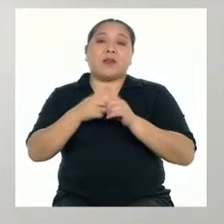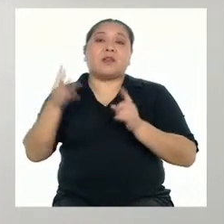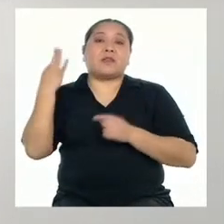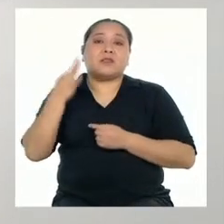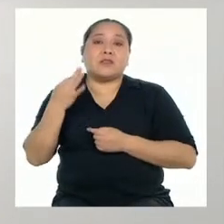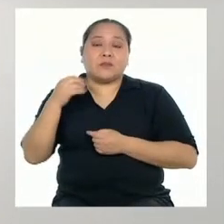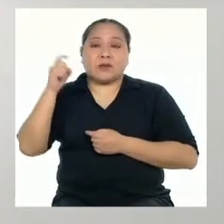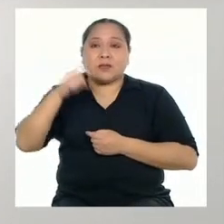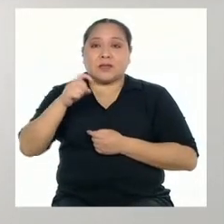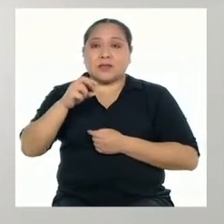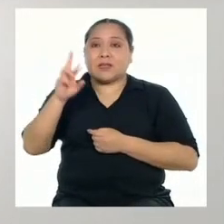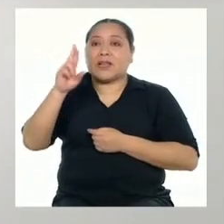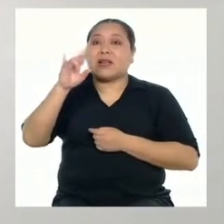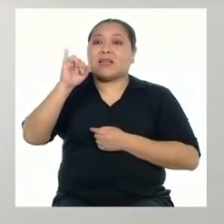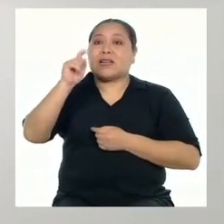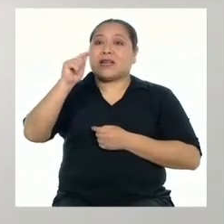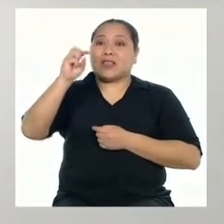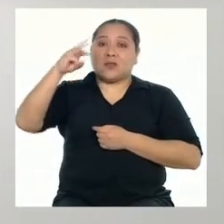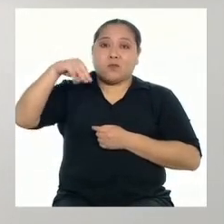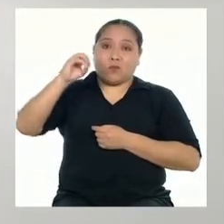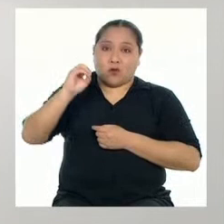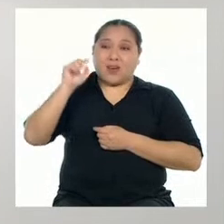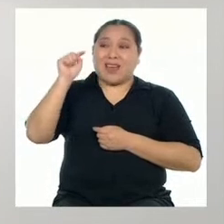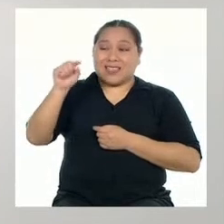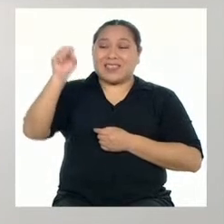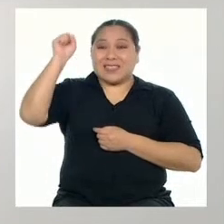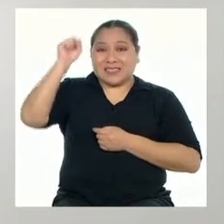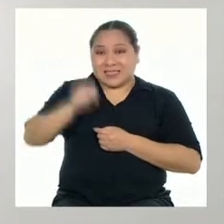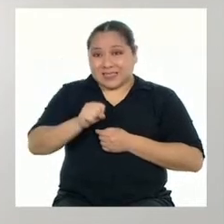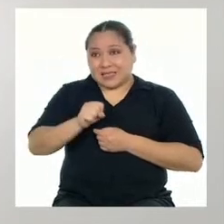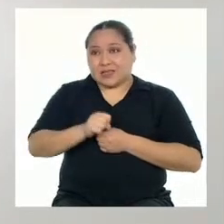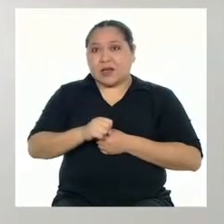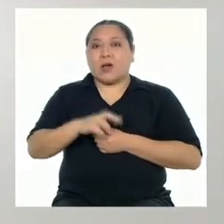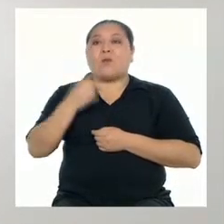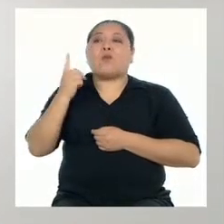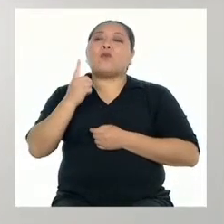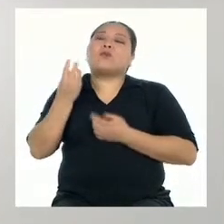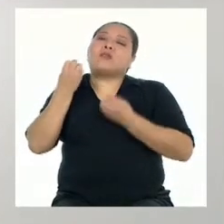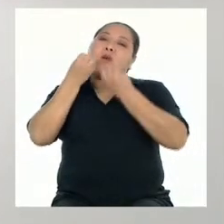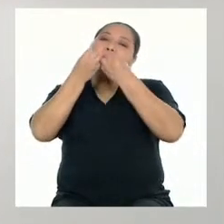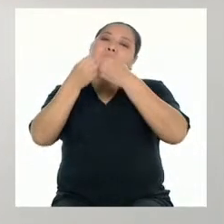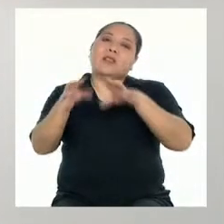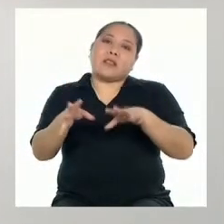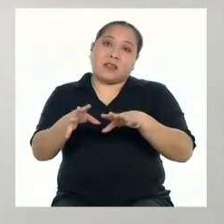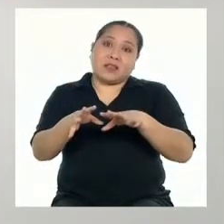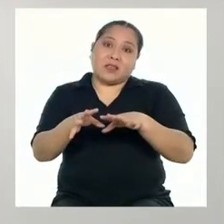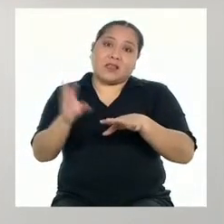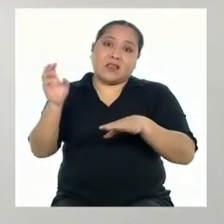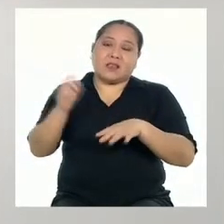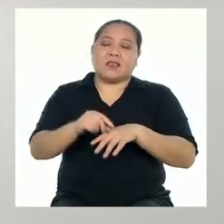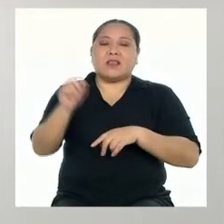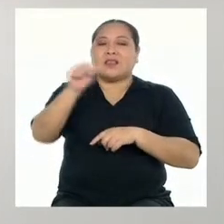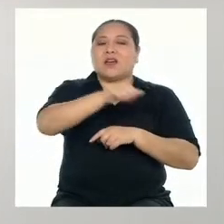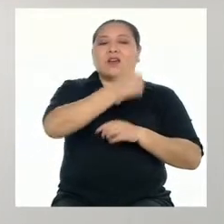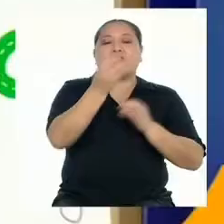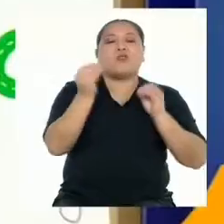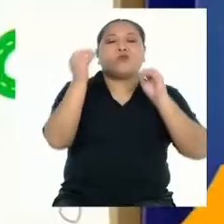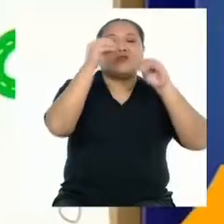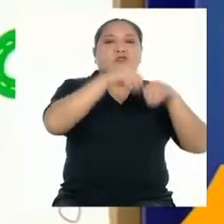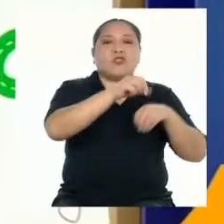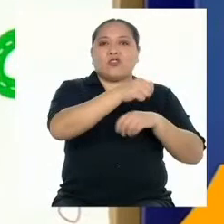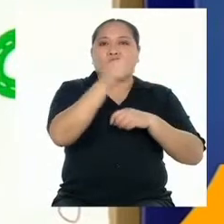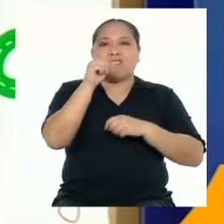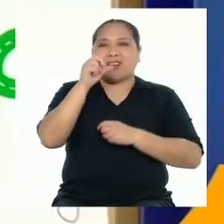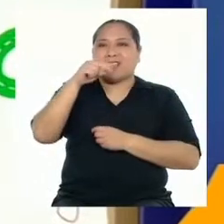debe tener ritmo, si no ya perdería su esencia y tendría que ser clasificado en otro género literario.